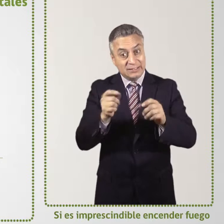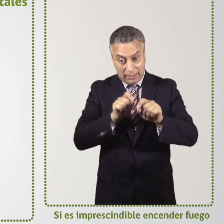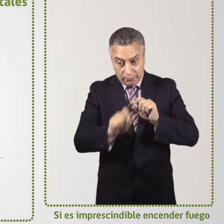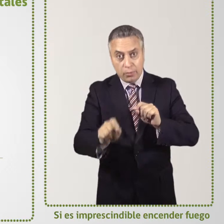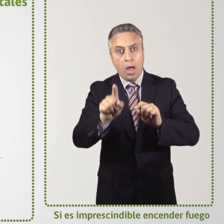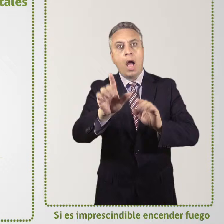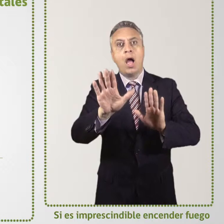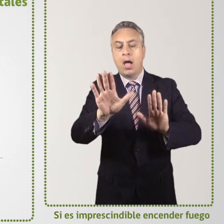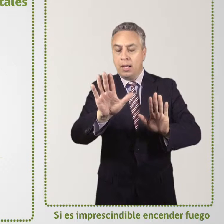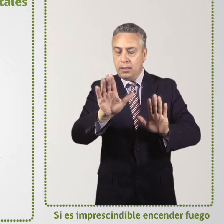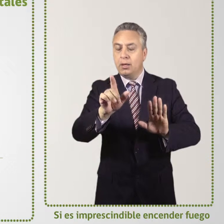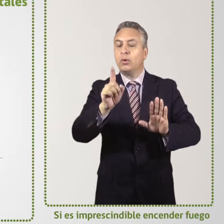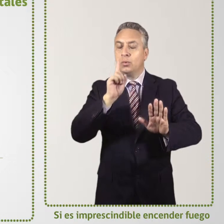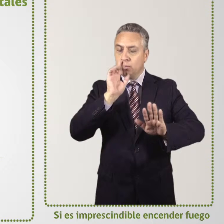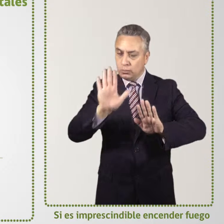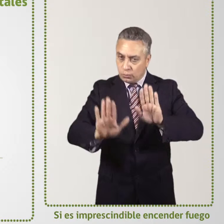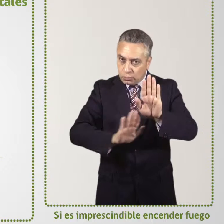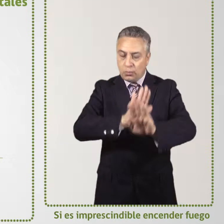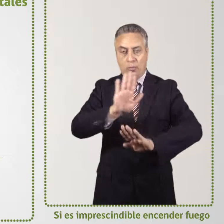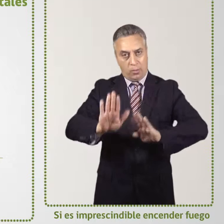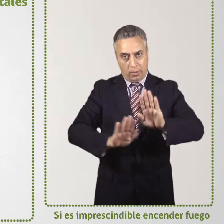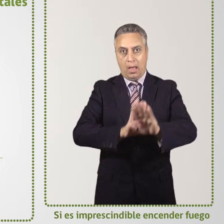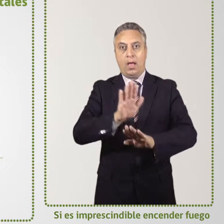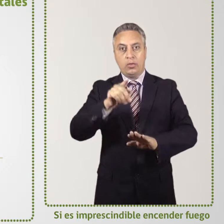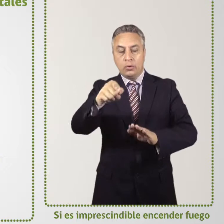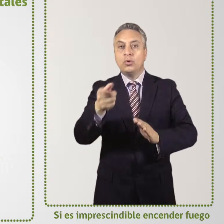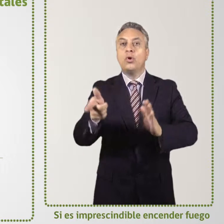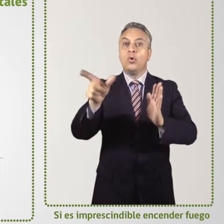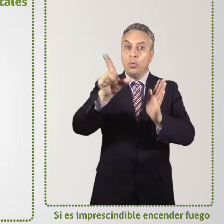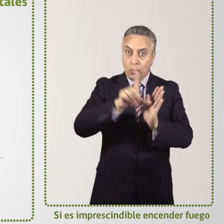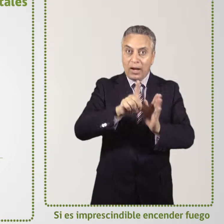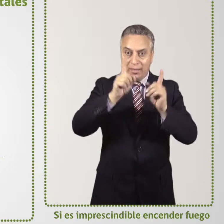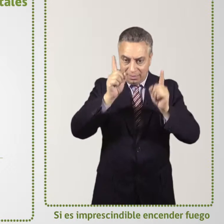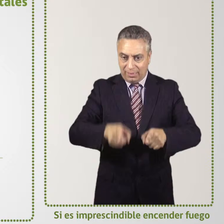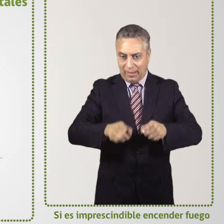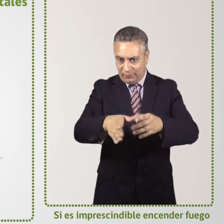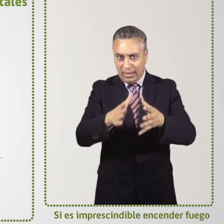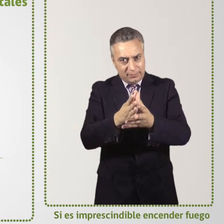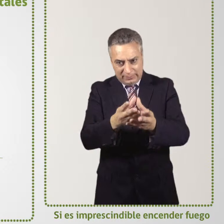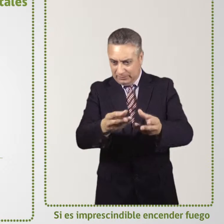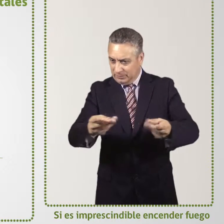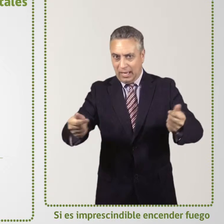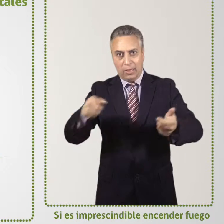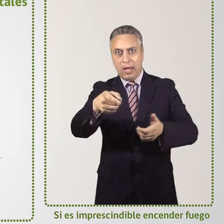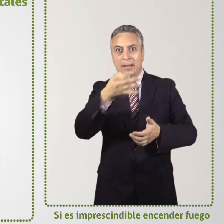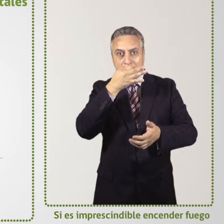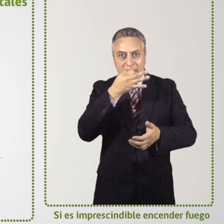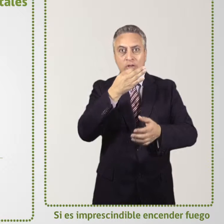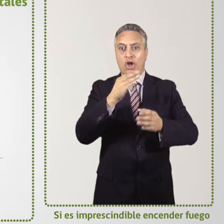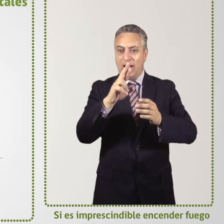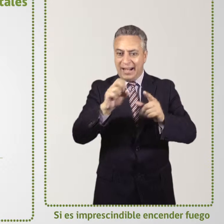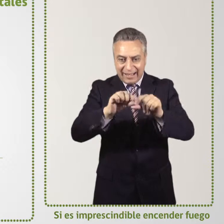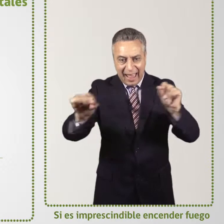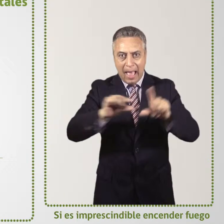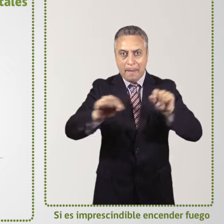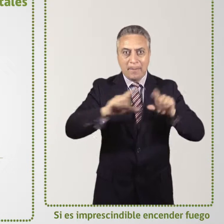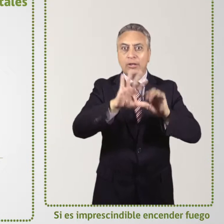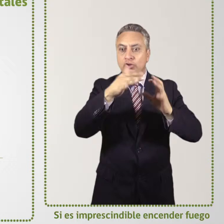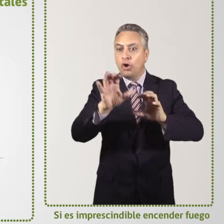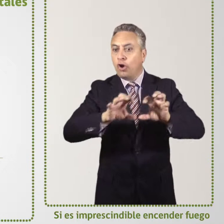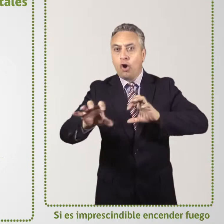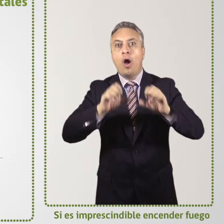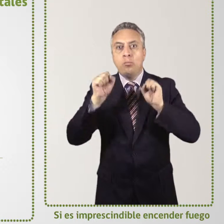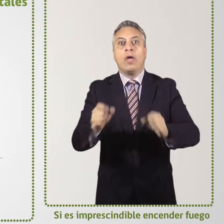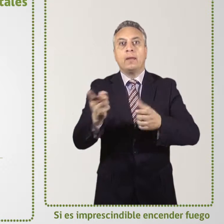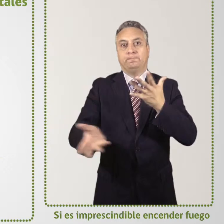imprescindible encender fuego, ten siempre las siguientes precauciones. El lugar debe estar despejado de pasto, ramas,